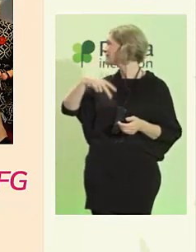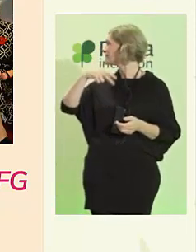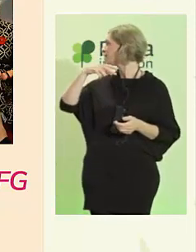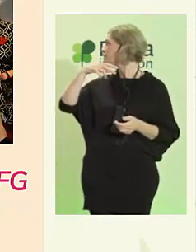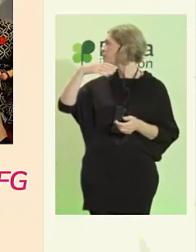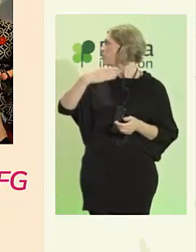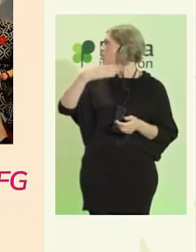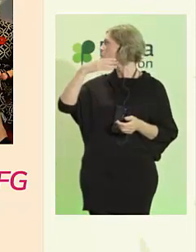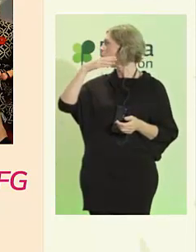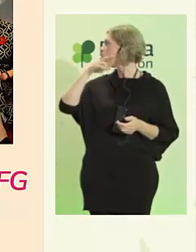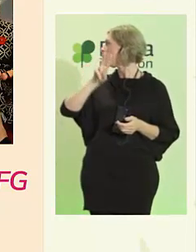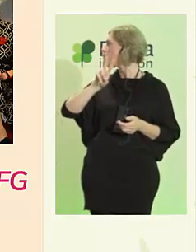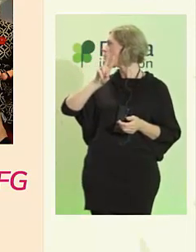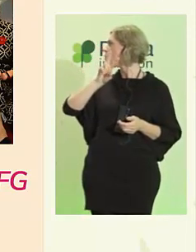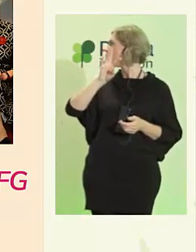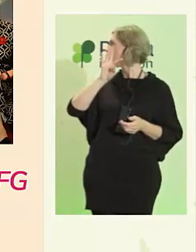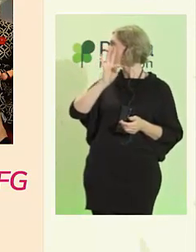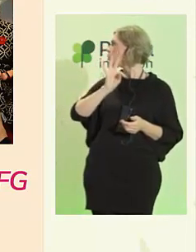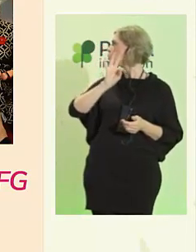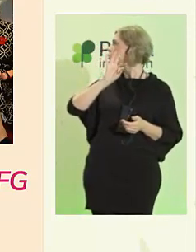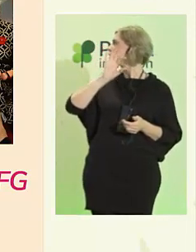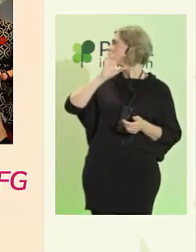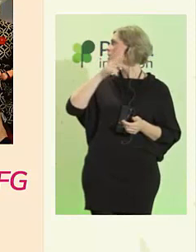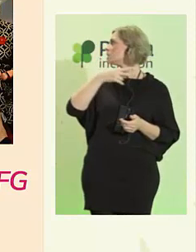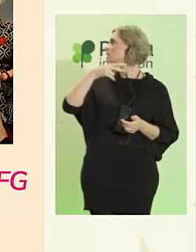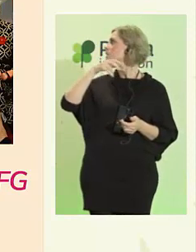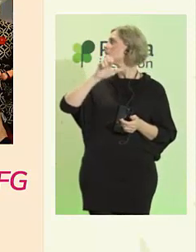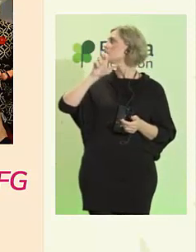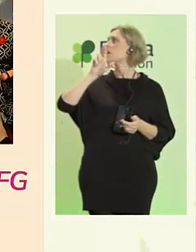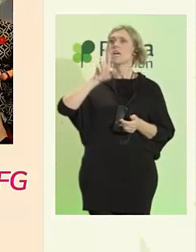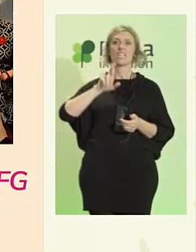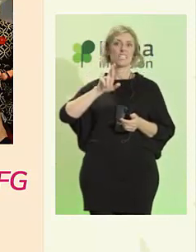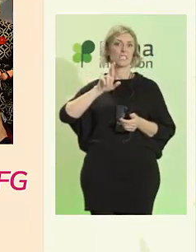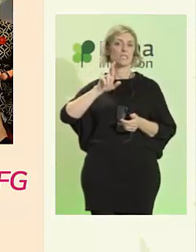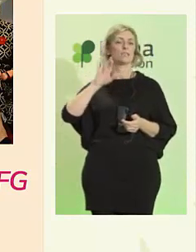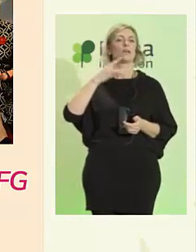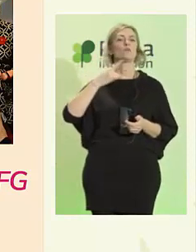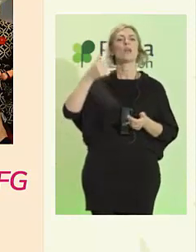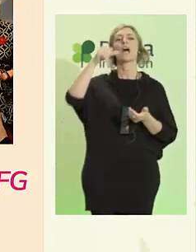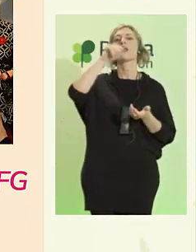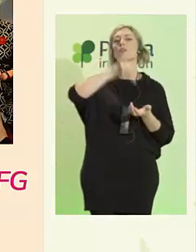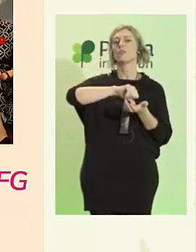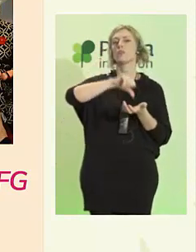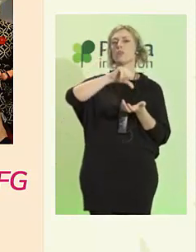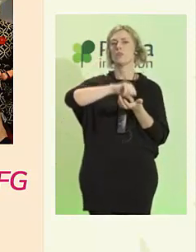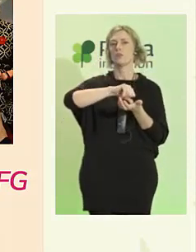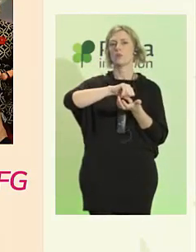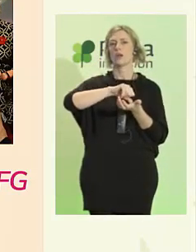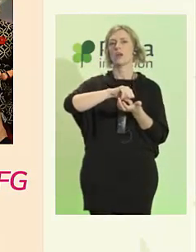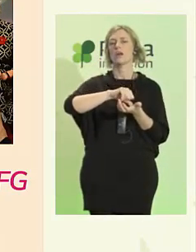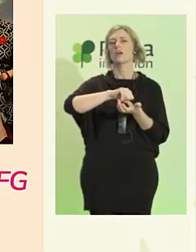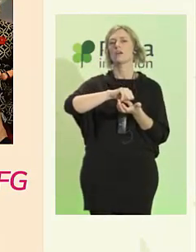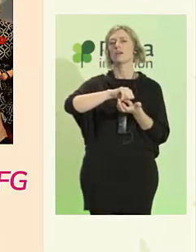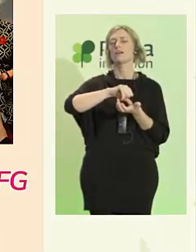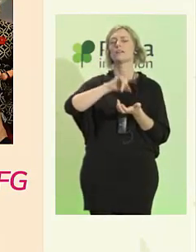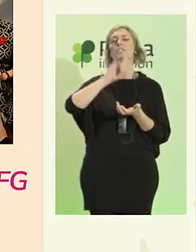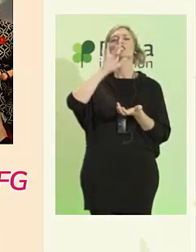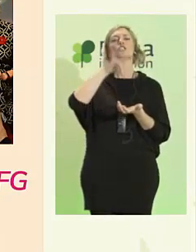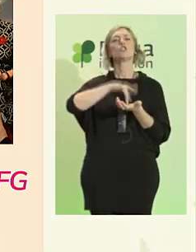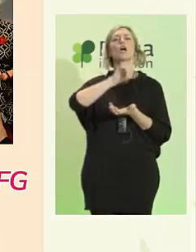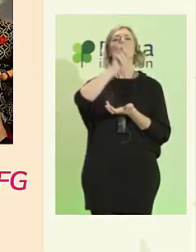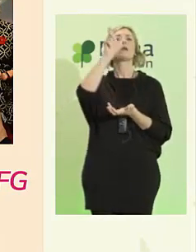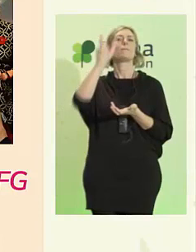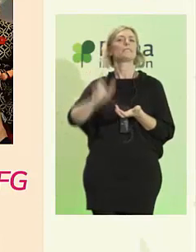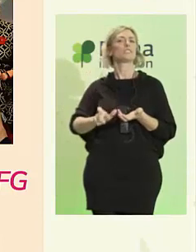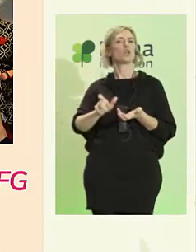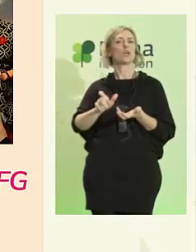Unido. En Reino Unido ser una ciudad no es cosa fácil. Cuando uno llega a una ciudad es un